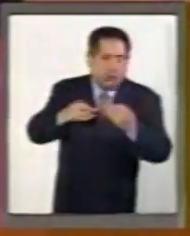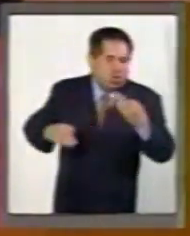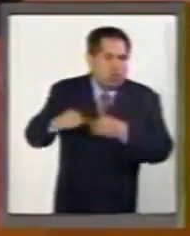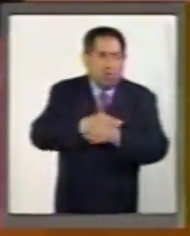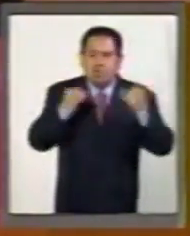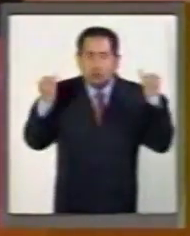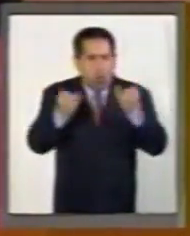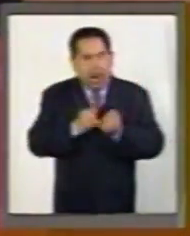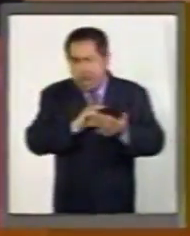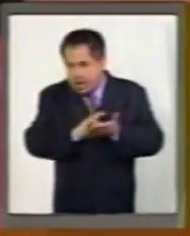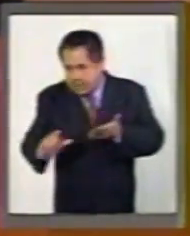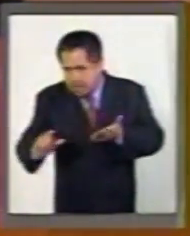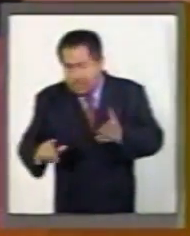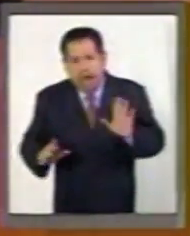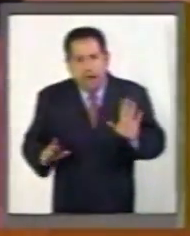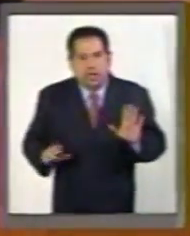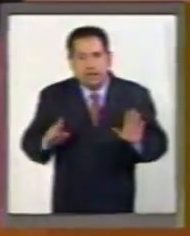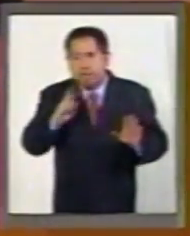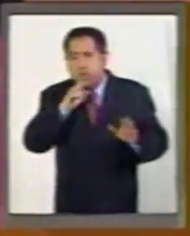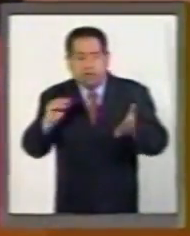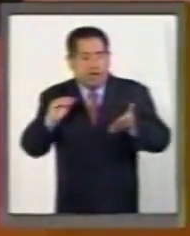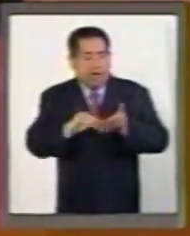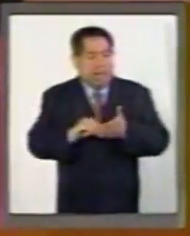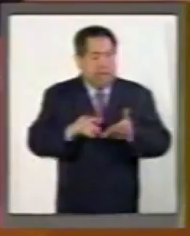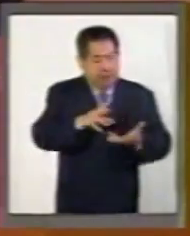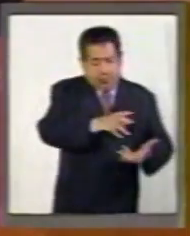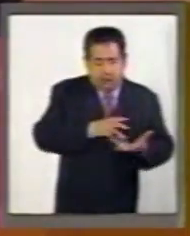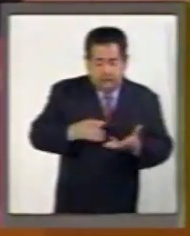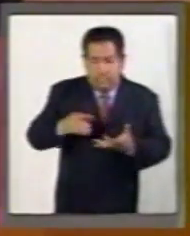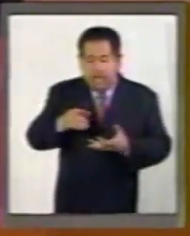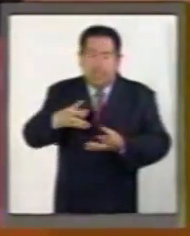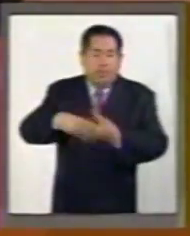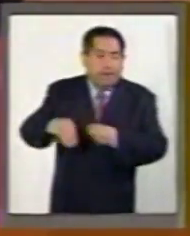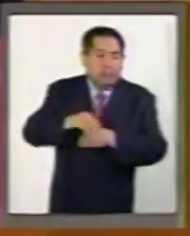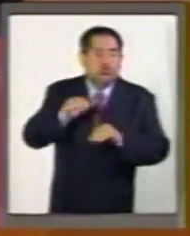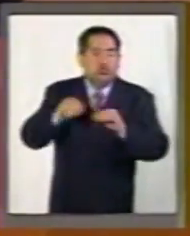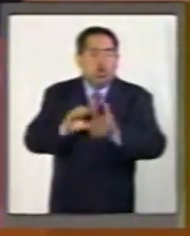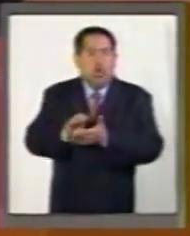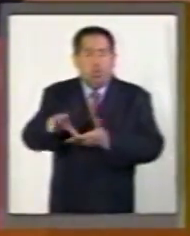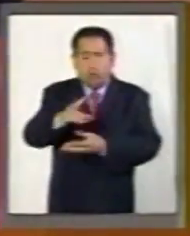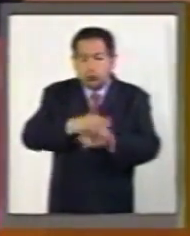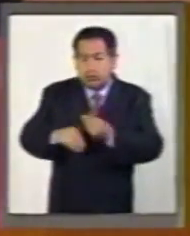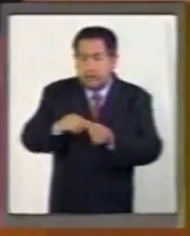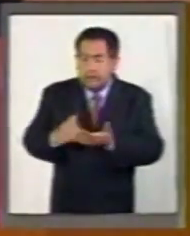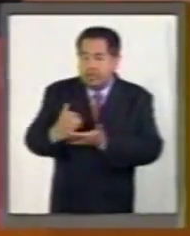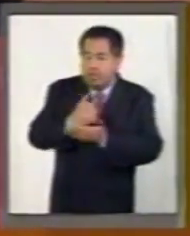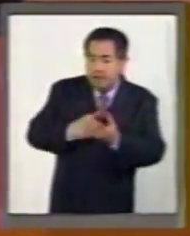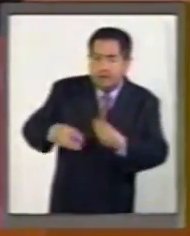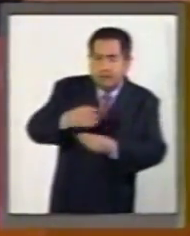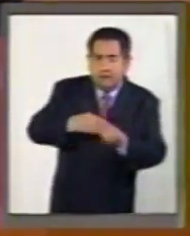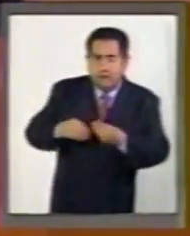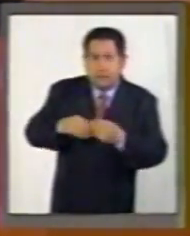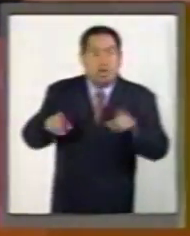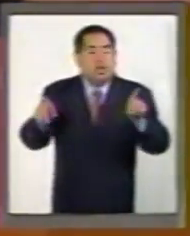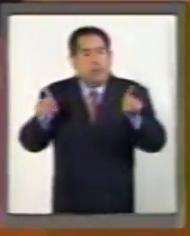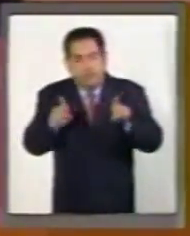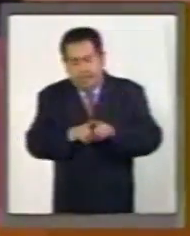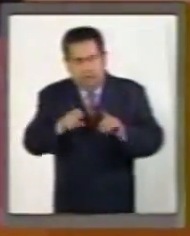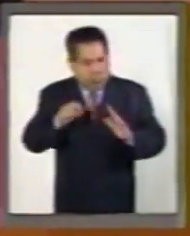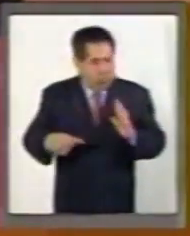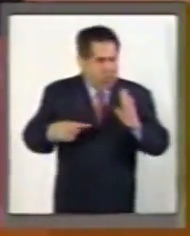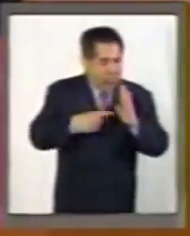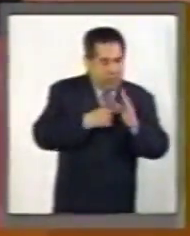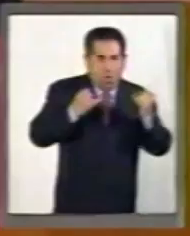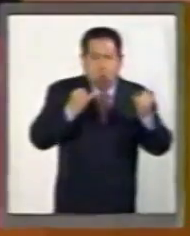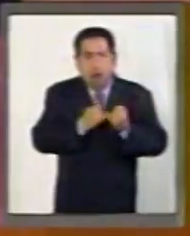así, se diga destinarse a inversiones productivas, refinanciamientos o reestructuras, como lo señala para